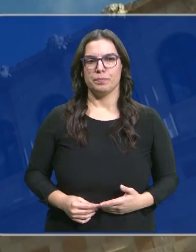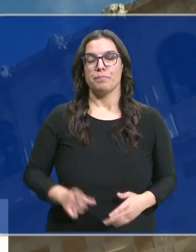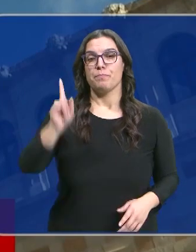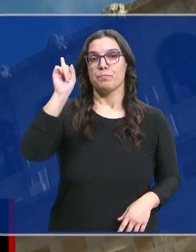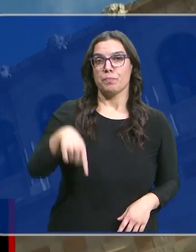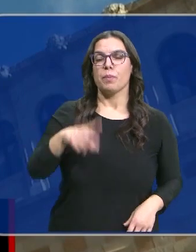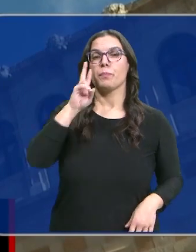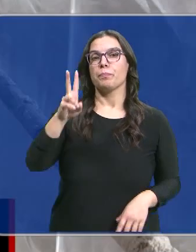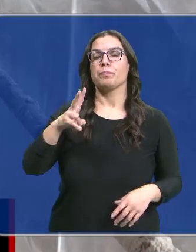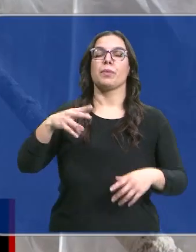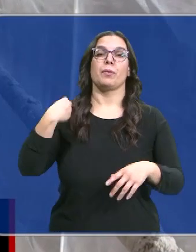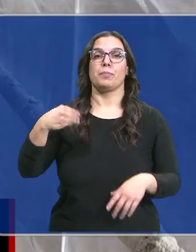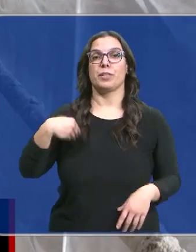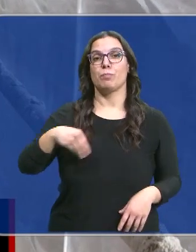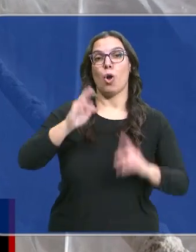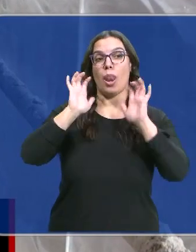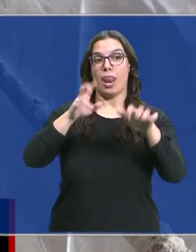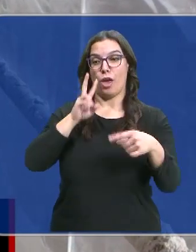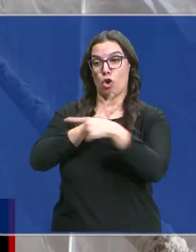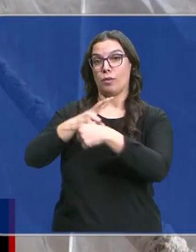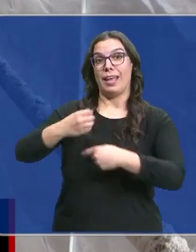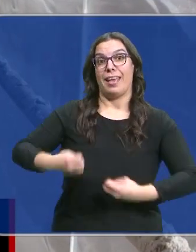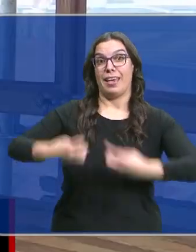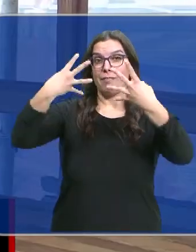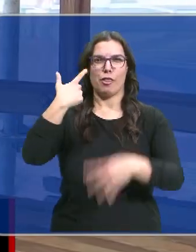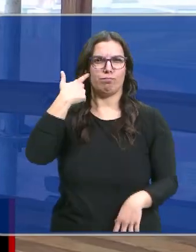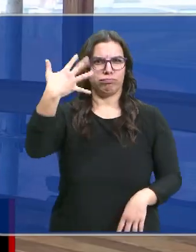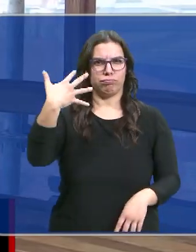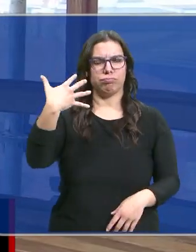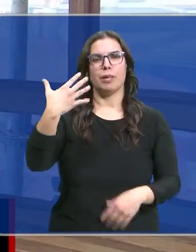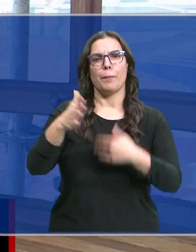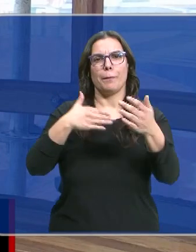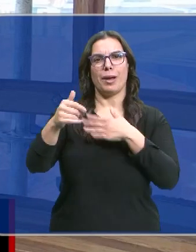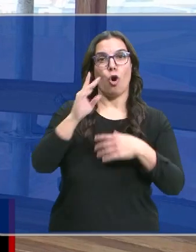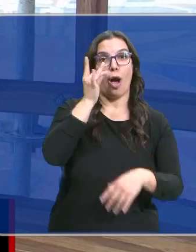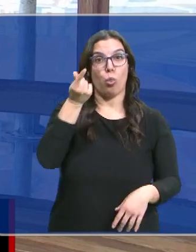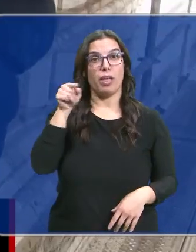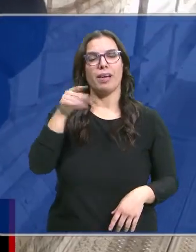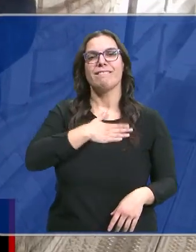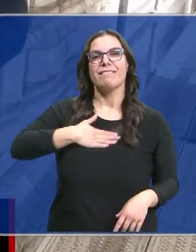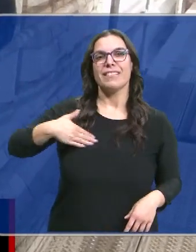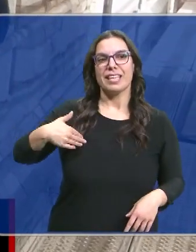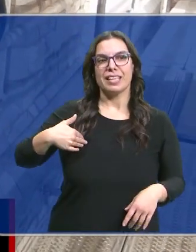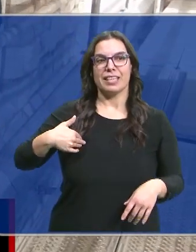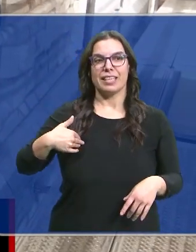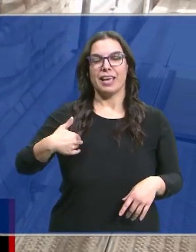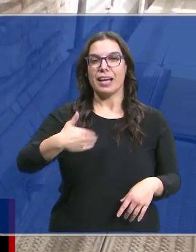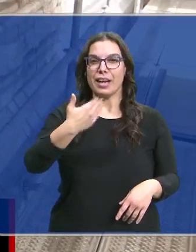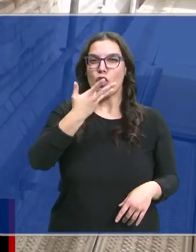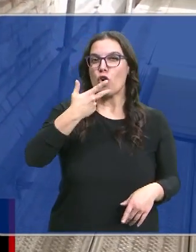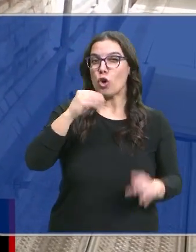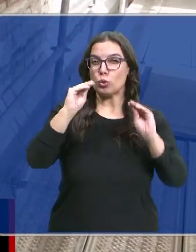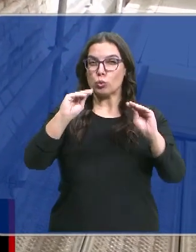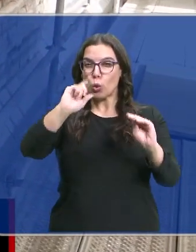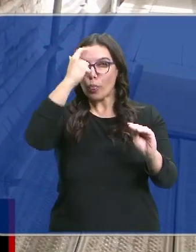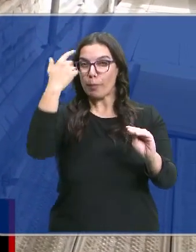También estaremos en el Palacio de Botines, en León, uno de los edificios más emblemáticos de Antonio Gaudí que pretende recuperar el tono calizo con el